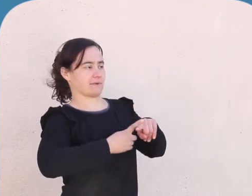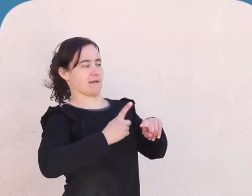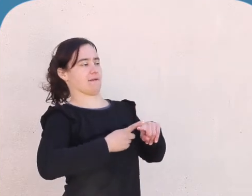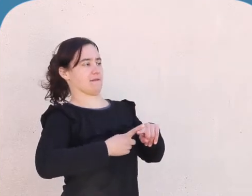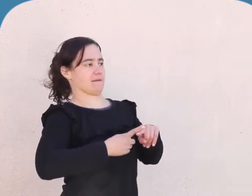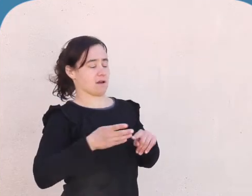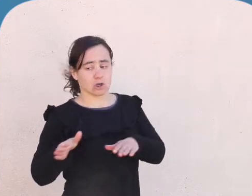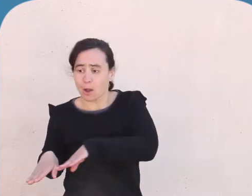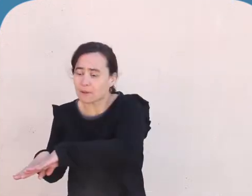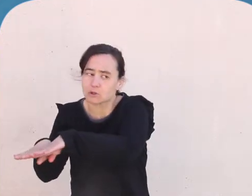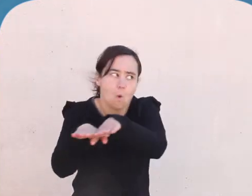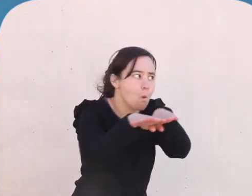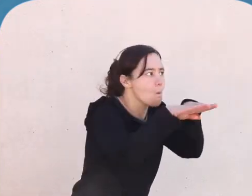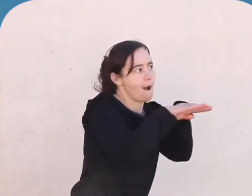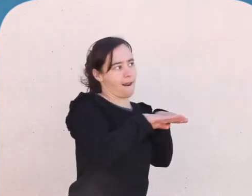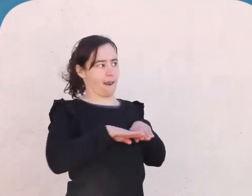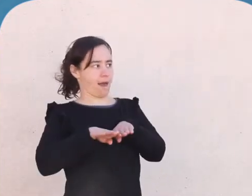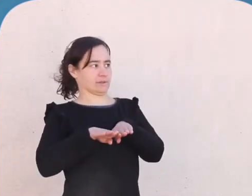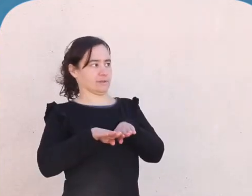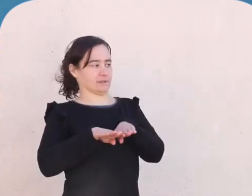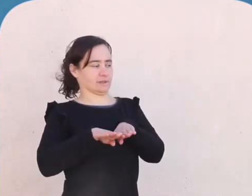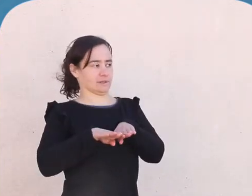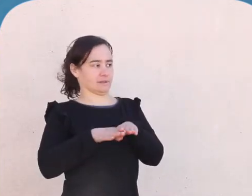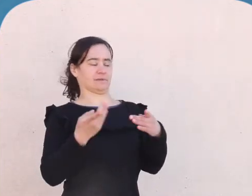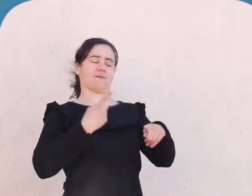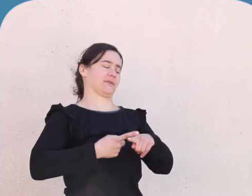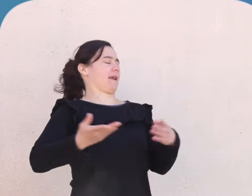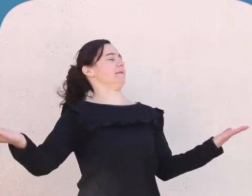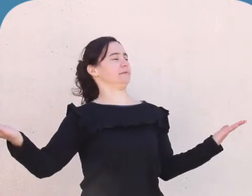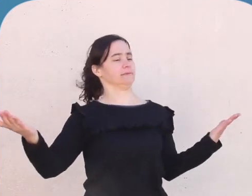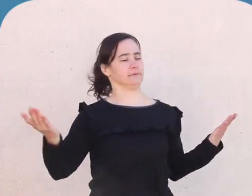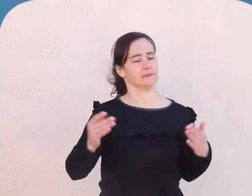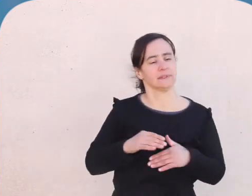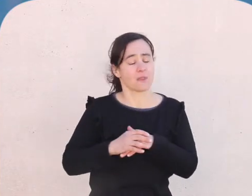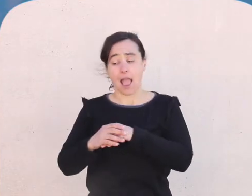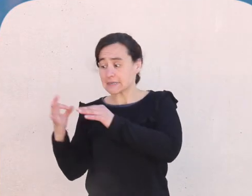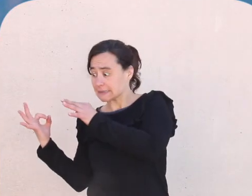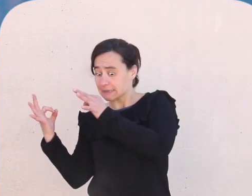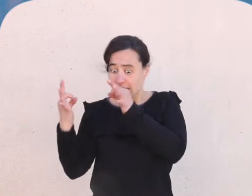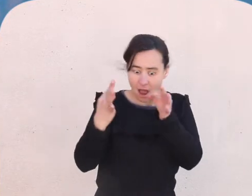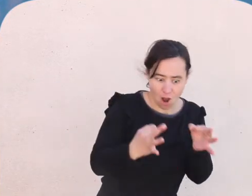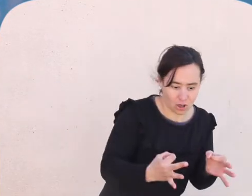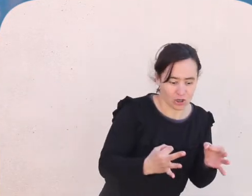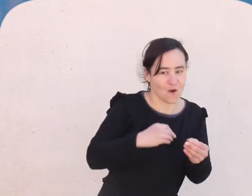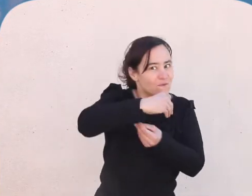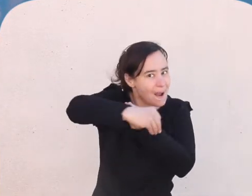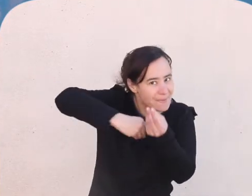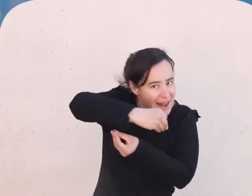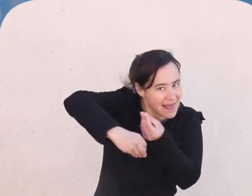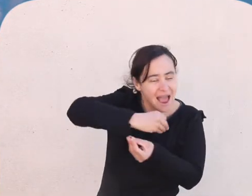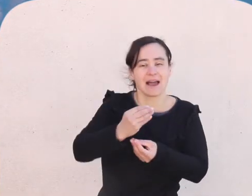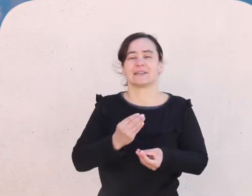grandes, ni chicas. Somos todas iguales a la hora de festejar. Las pirañas, que